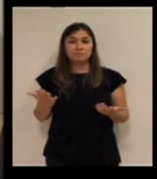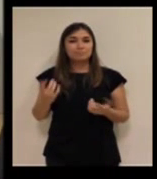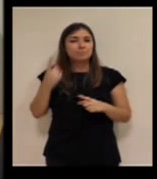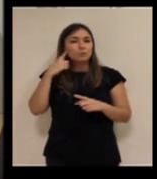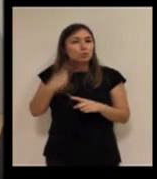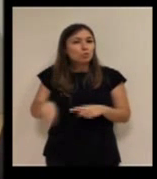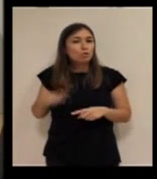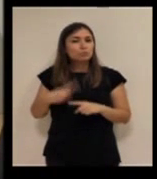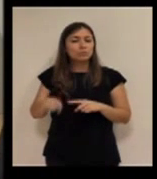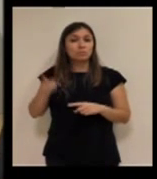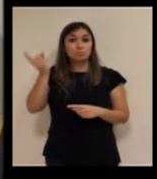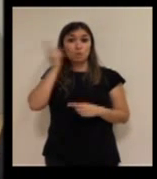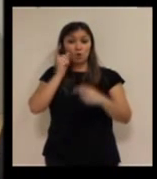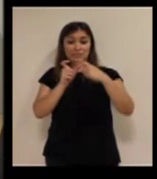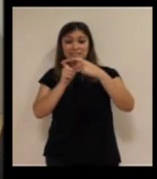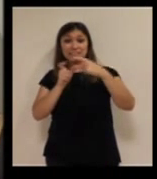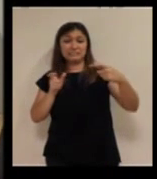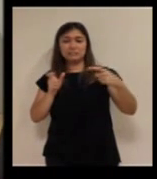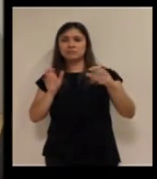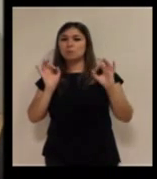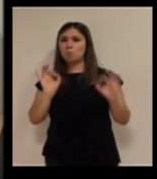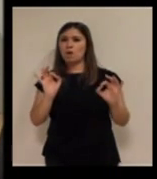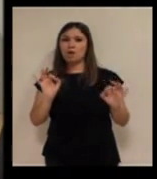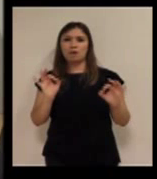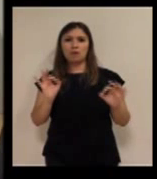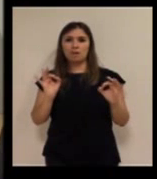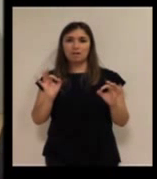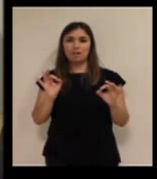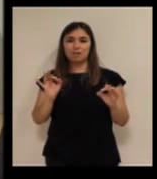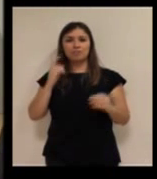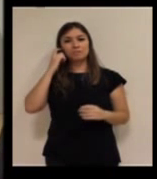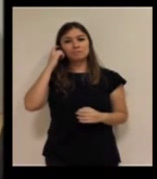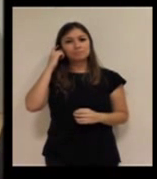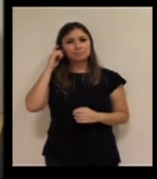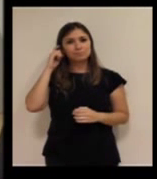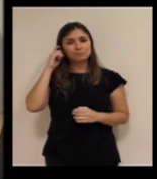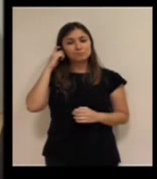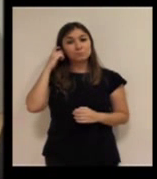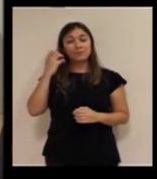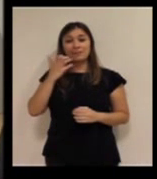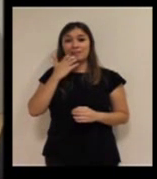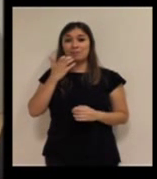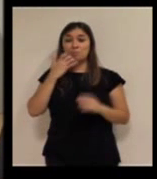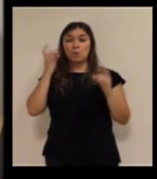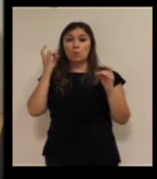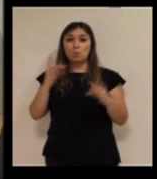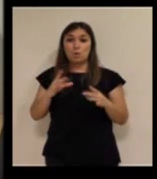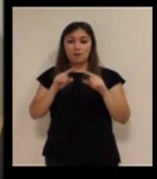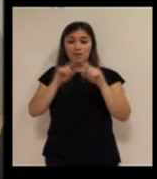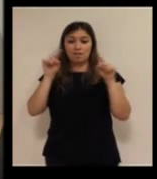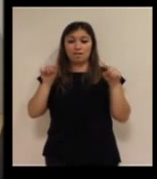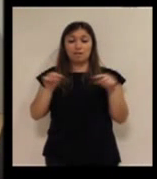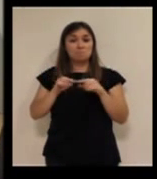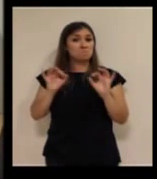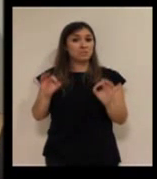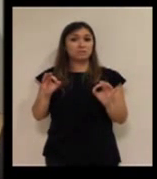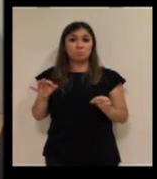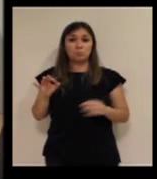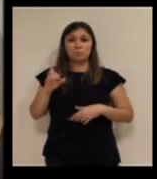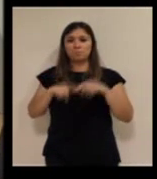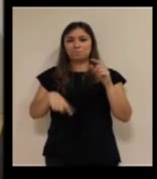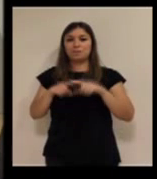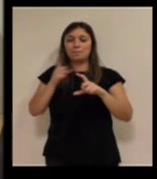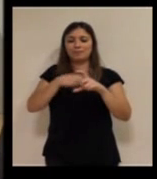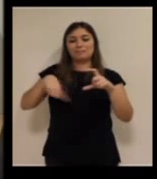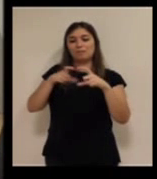aspectos que han variado nada. El medallón. El medallón ha variado igual, muy poco. Más así,